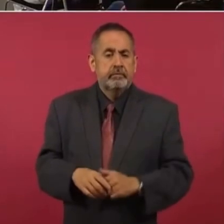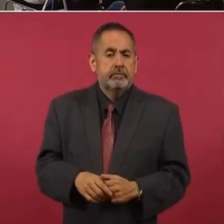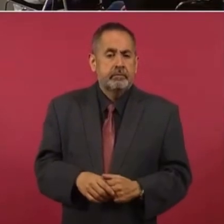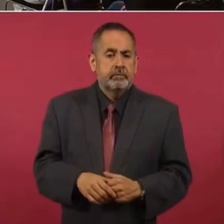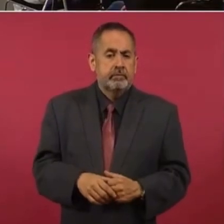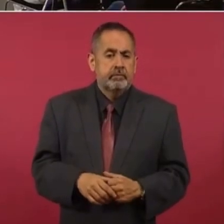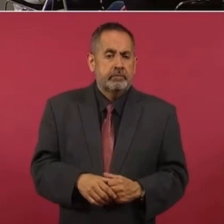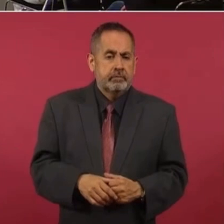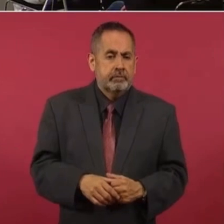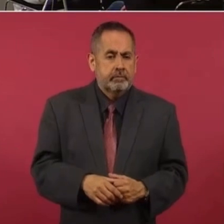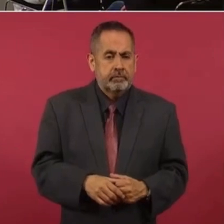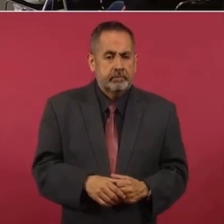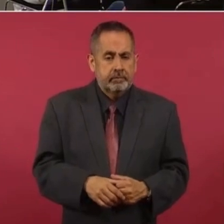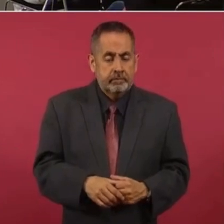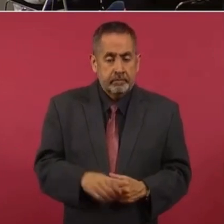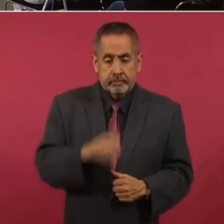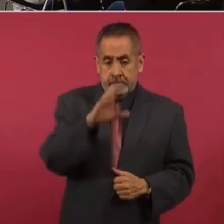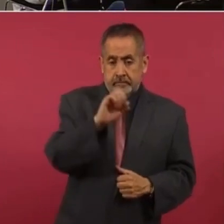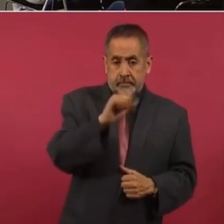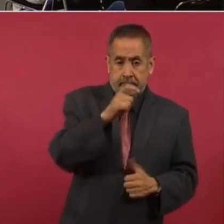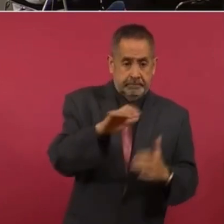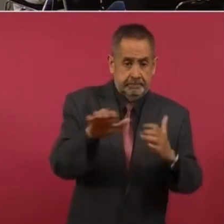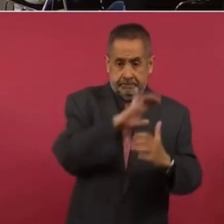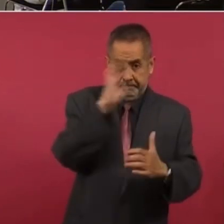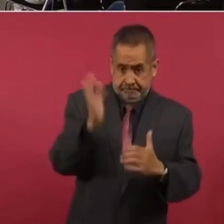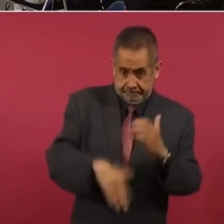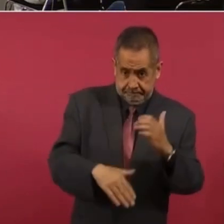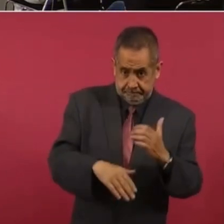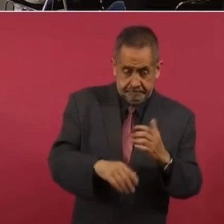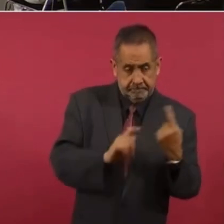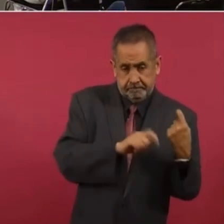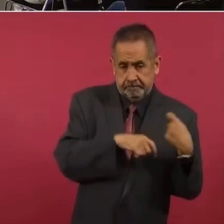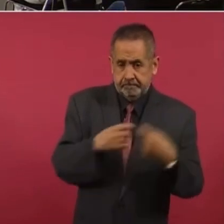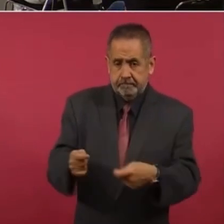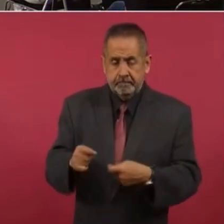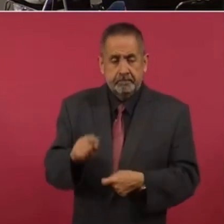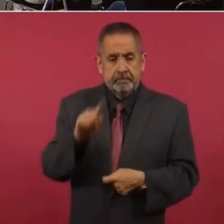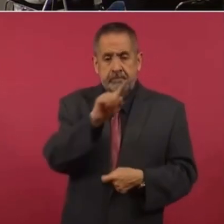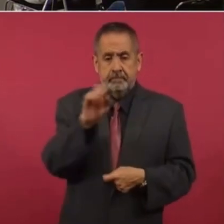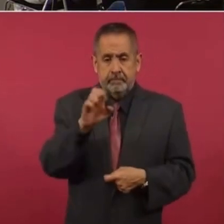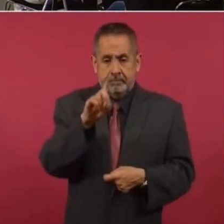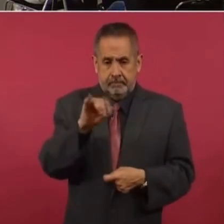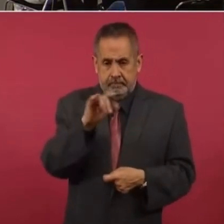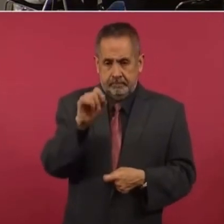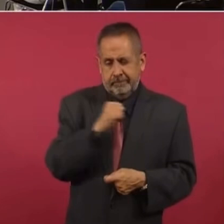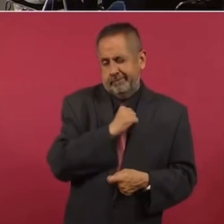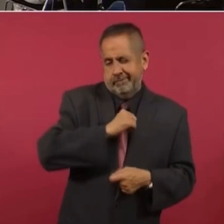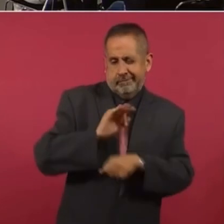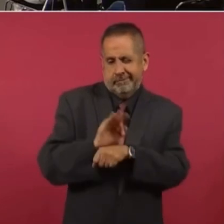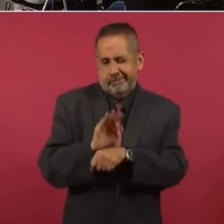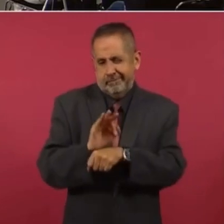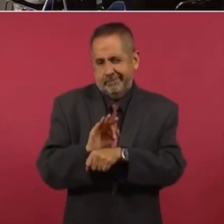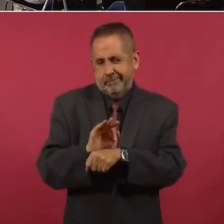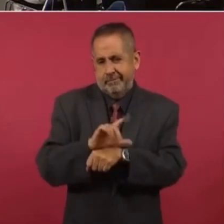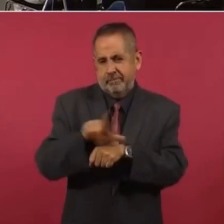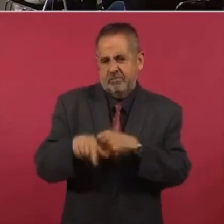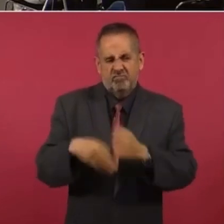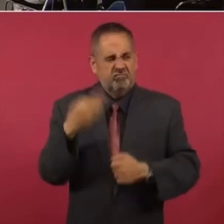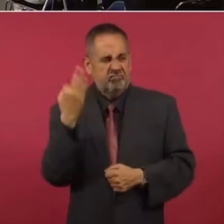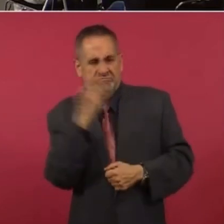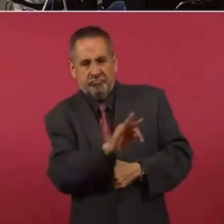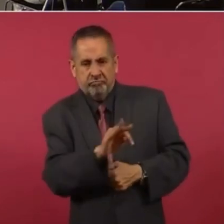termina Salinas, entra Cedillo, que lo deja Salinas, aunque después lo traicionó,